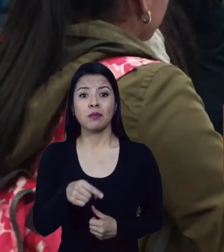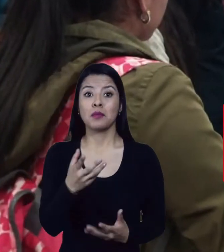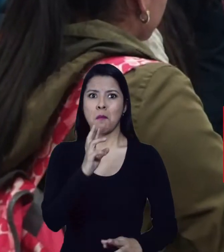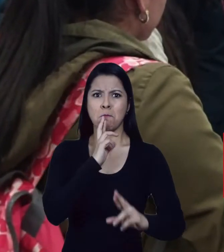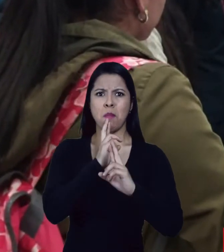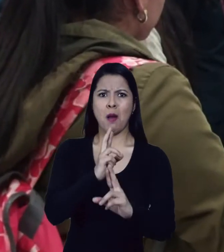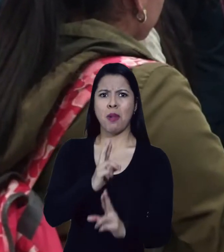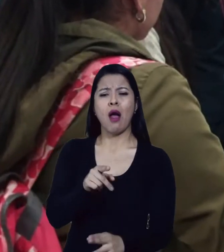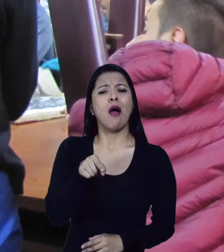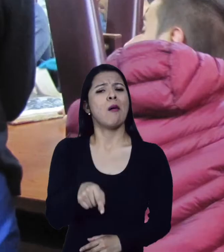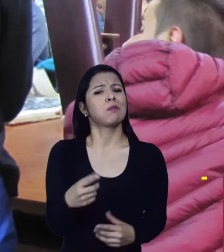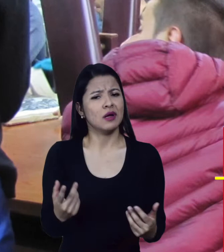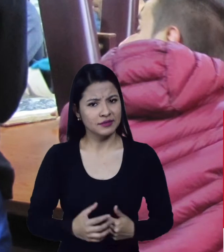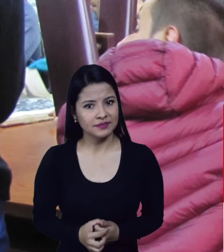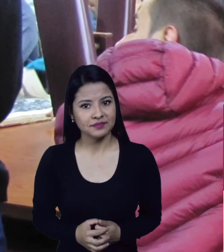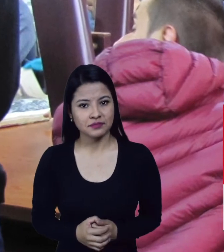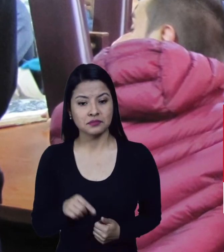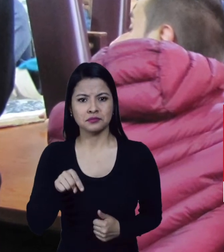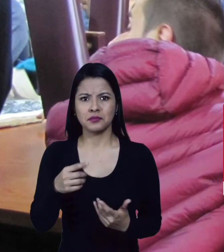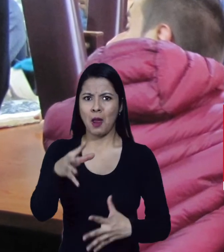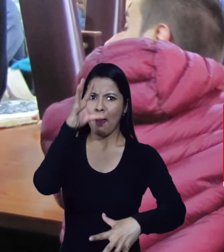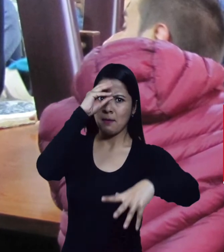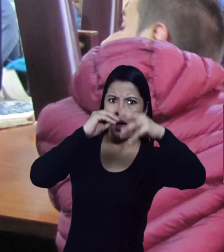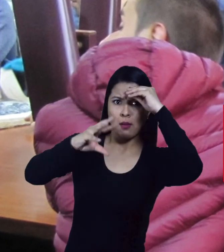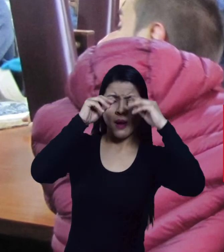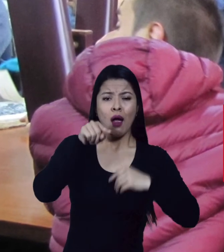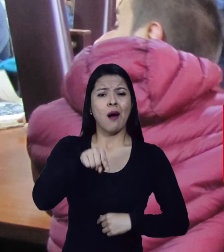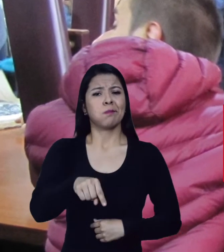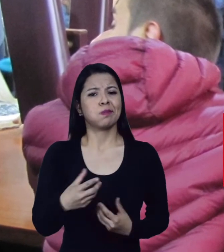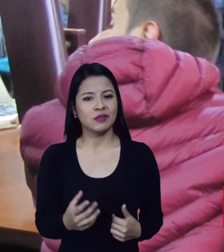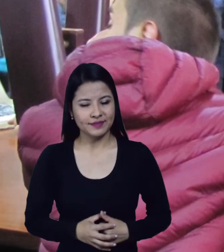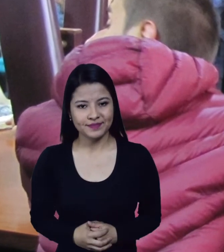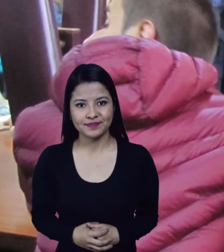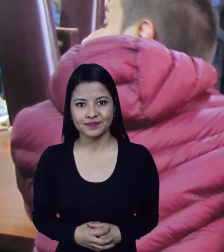para el aprendizaje.